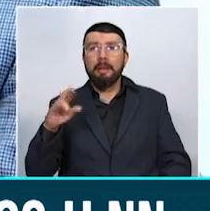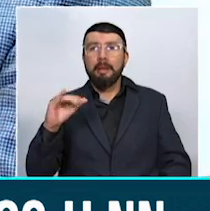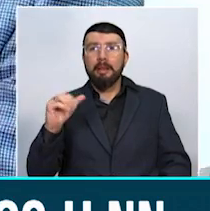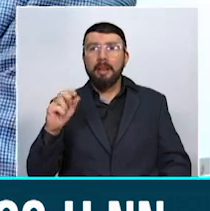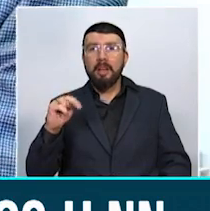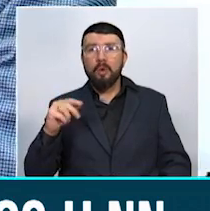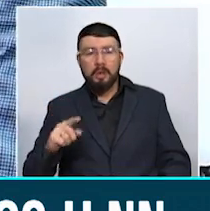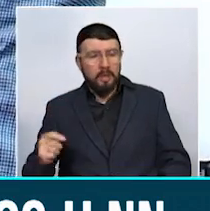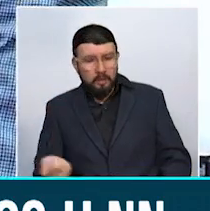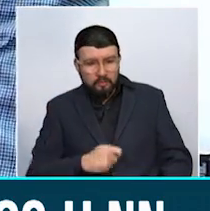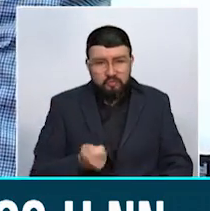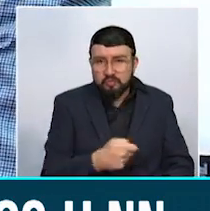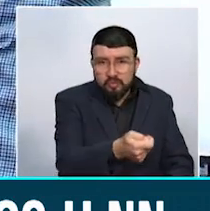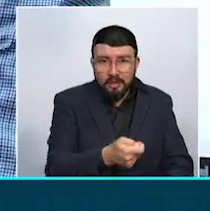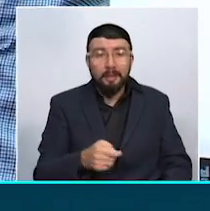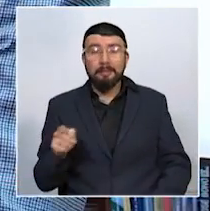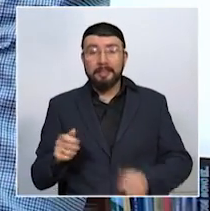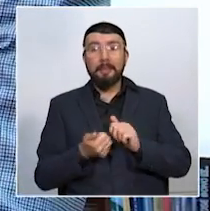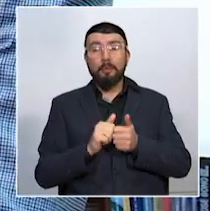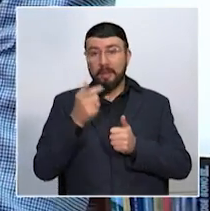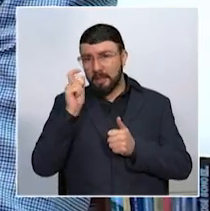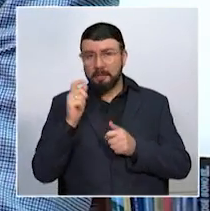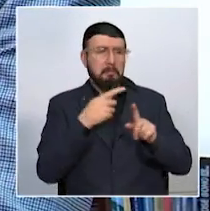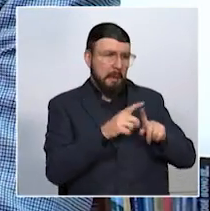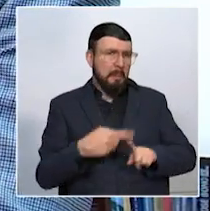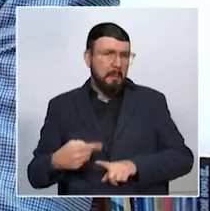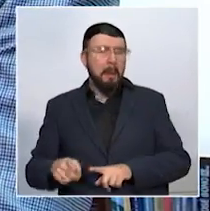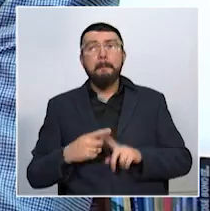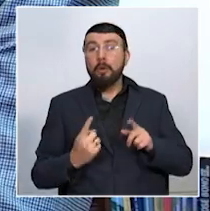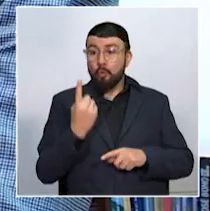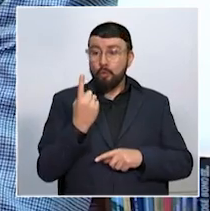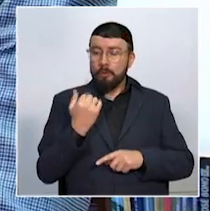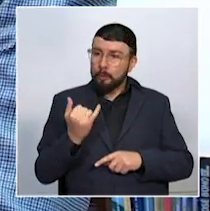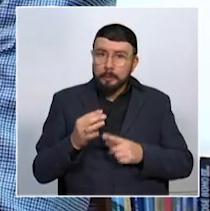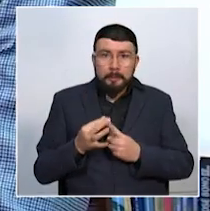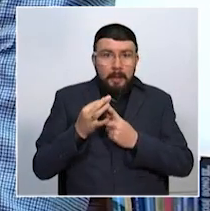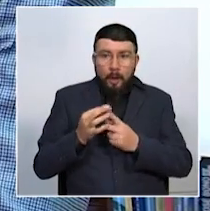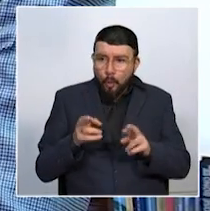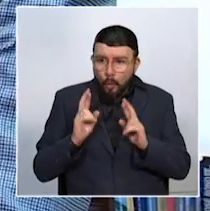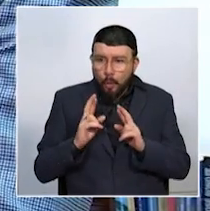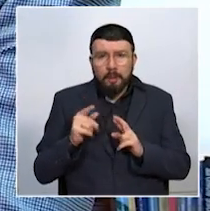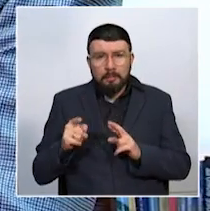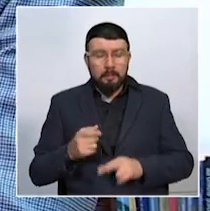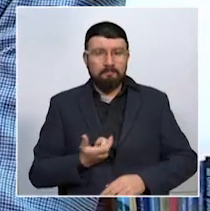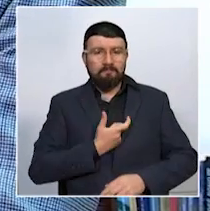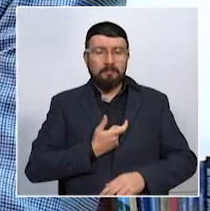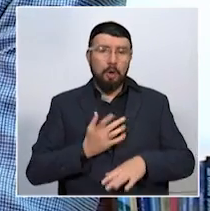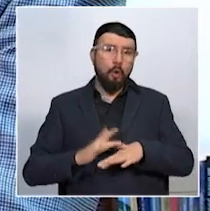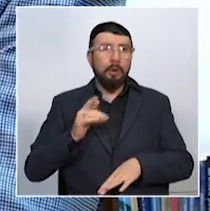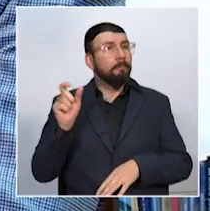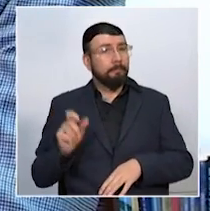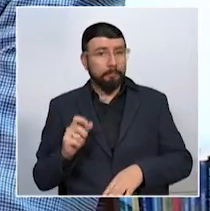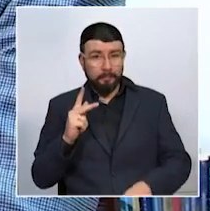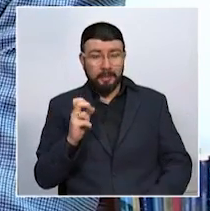participación de un deportista caldense, varios deportistas, pero hay uno en quien están puestas las esperanzas de medalla de oro, él es Kevin